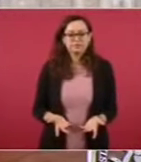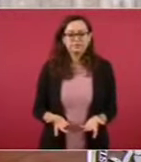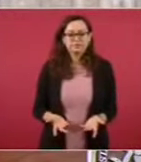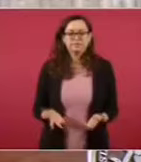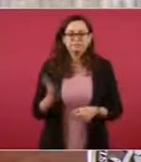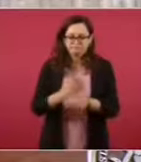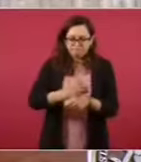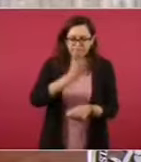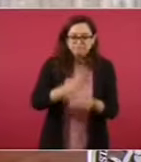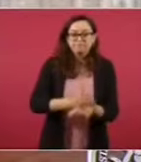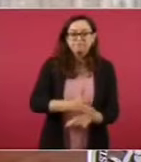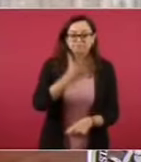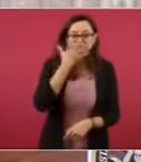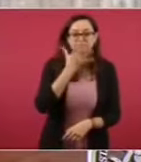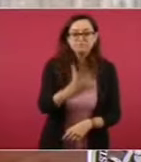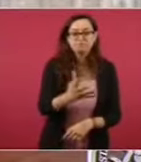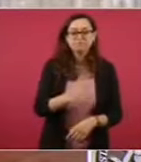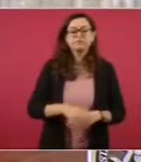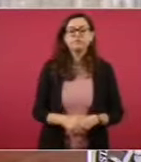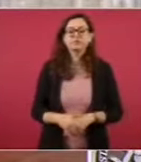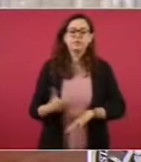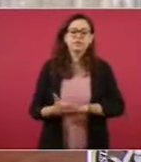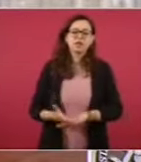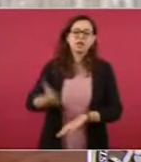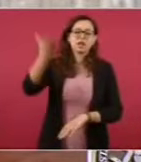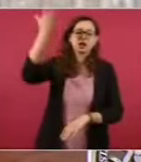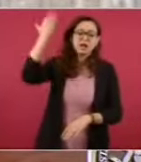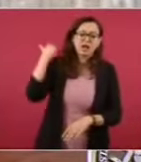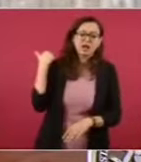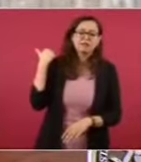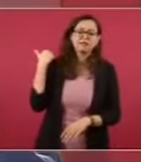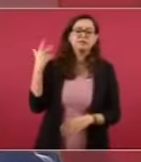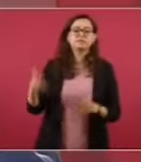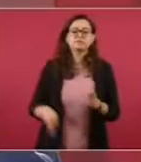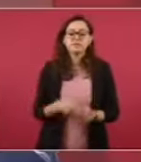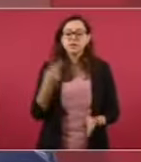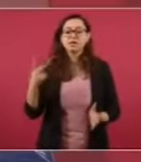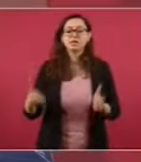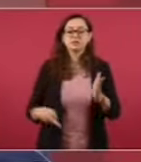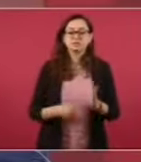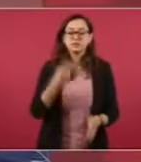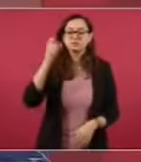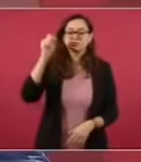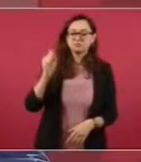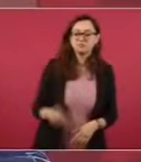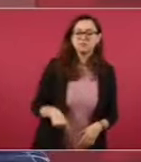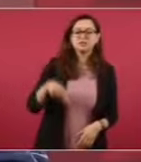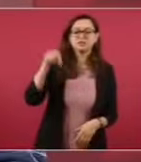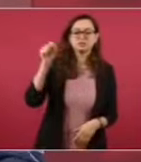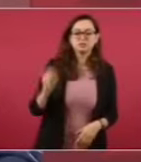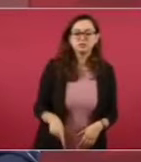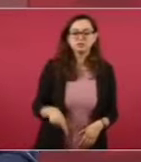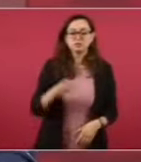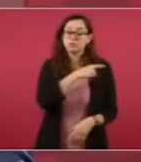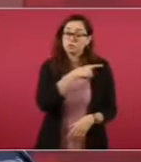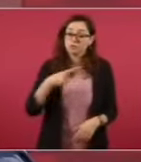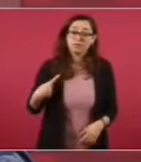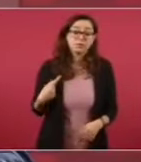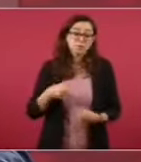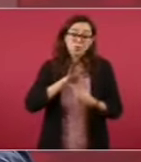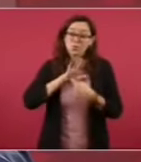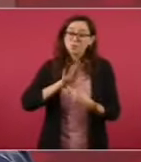queja permanente, constante, lo tengo que subrayar, porque se olvidan